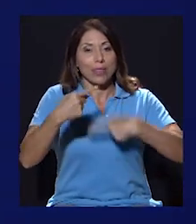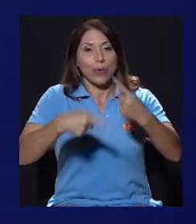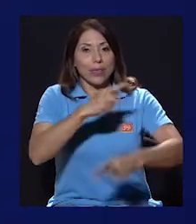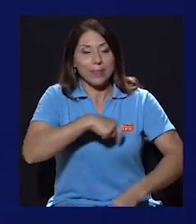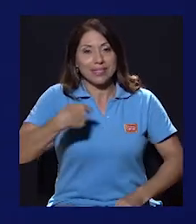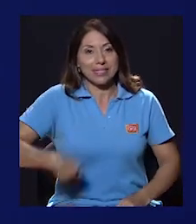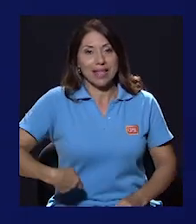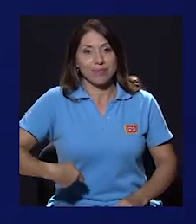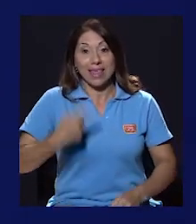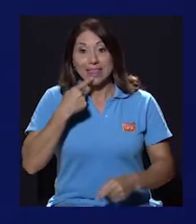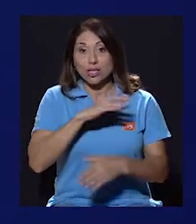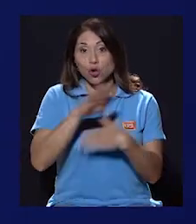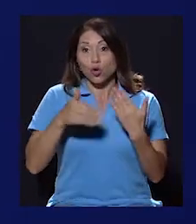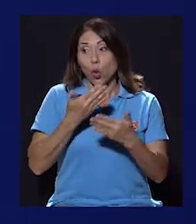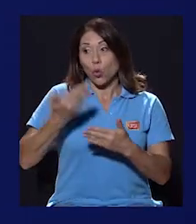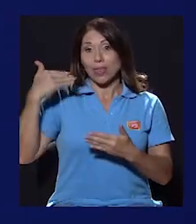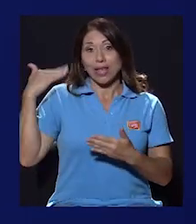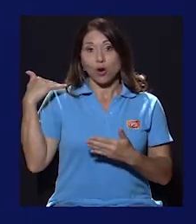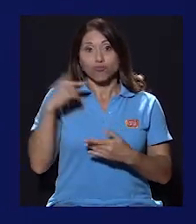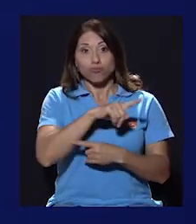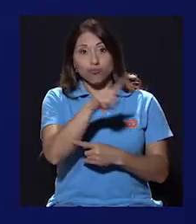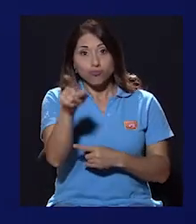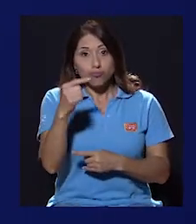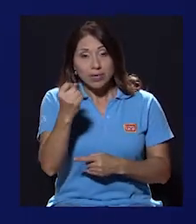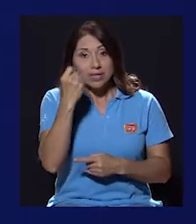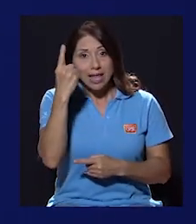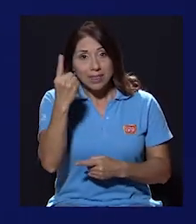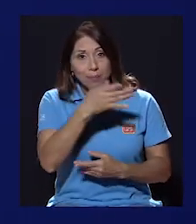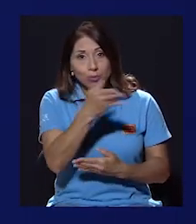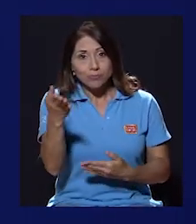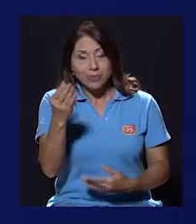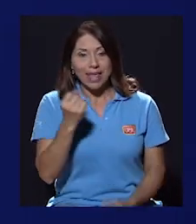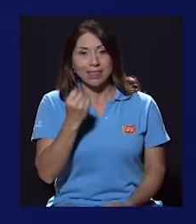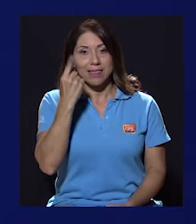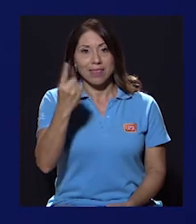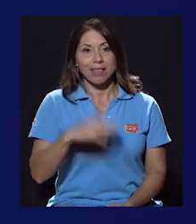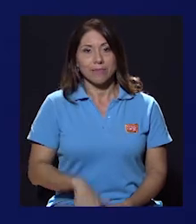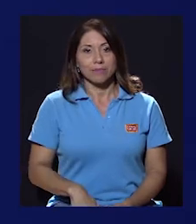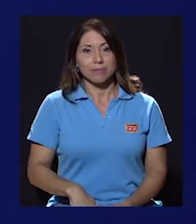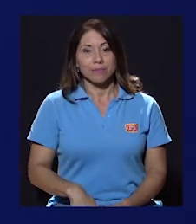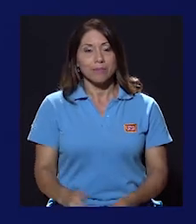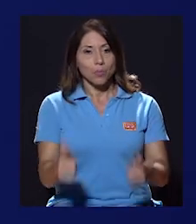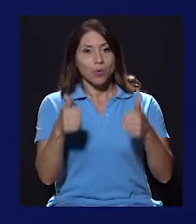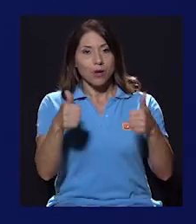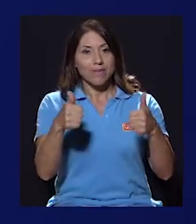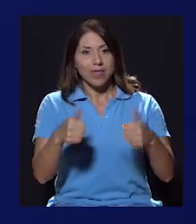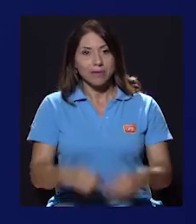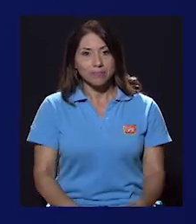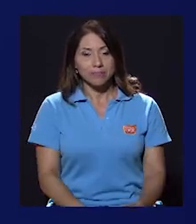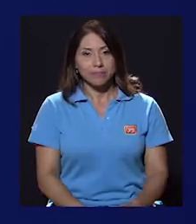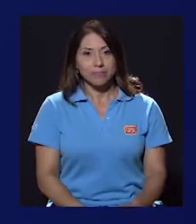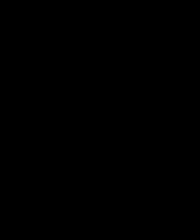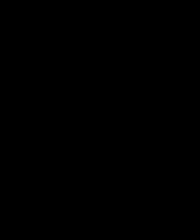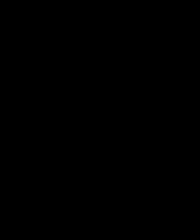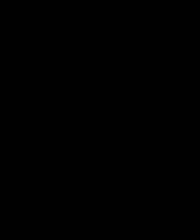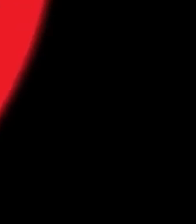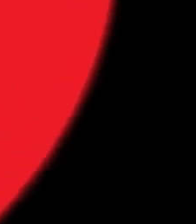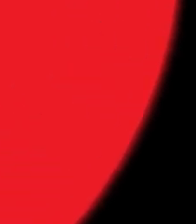Dicho todo lo anterior, el que tenga entendimiento, que entienda. Pura vida.